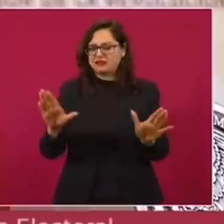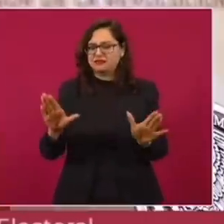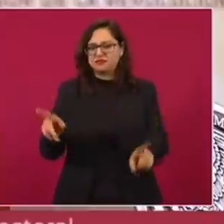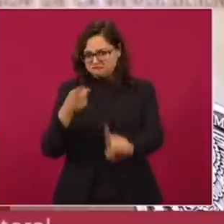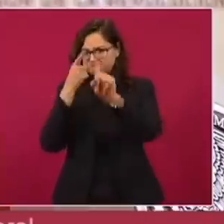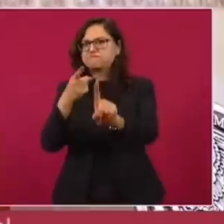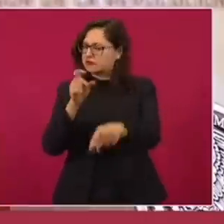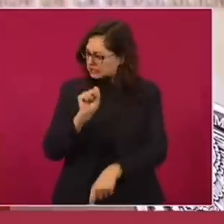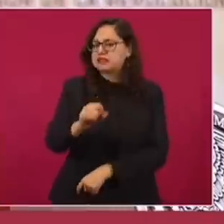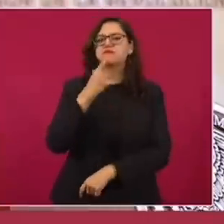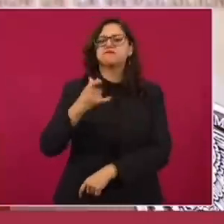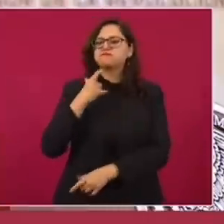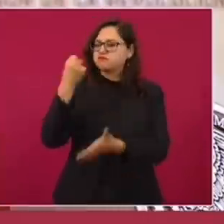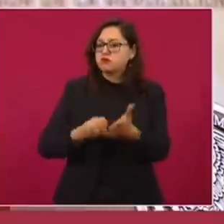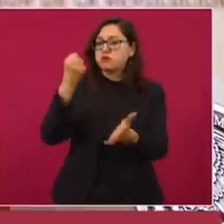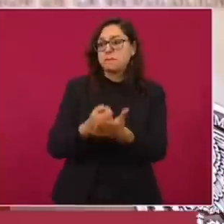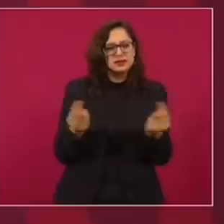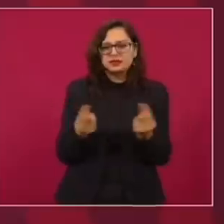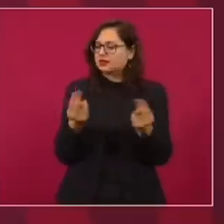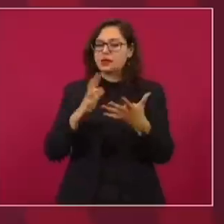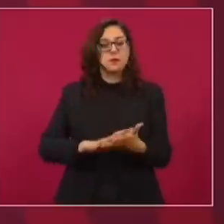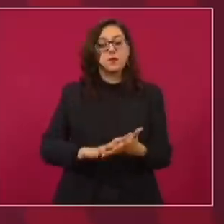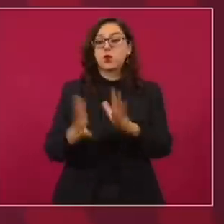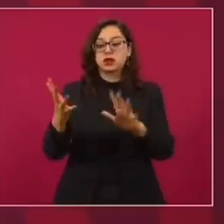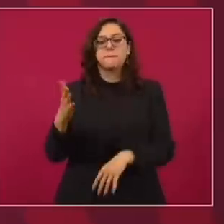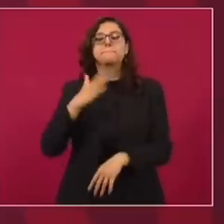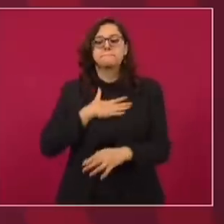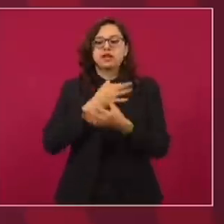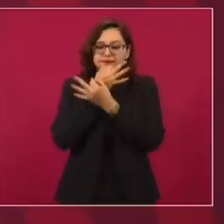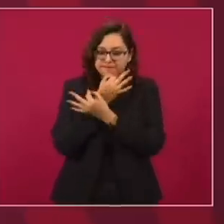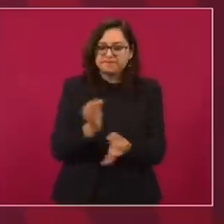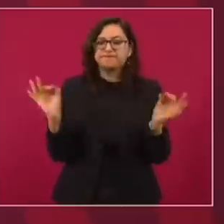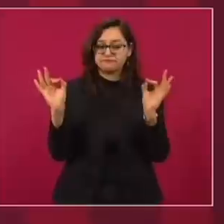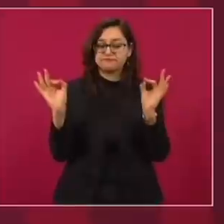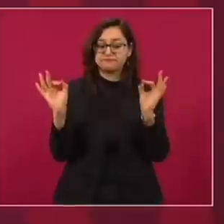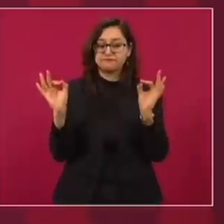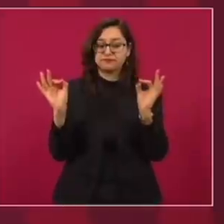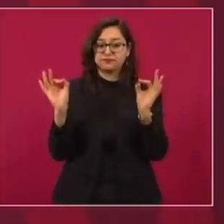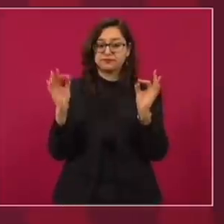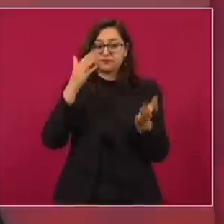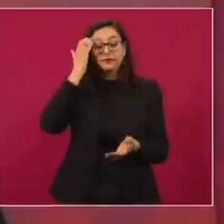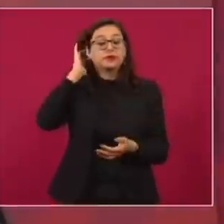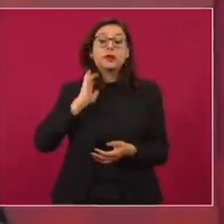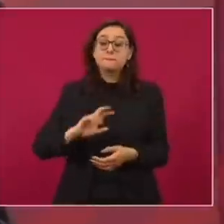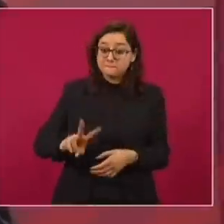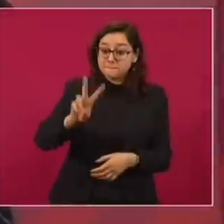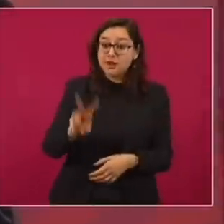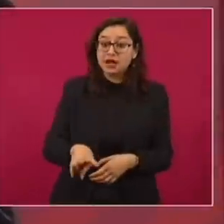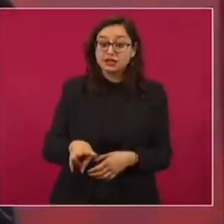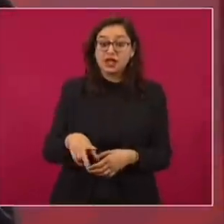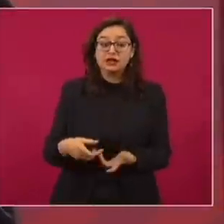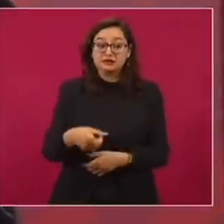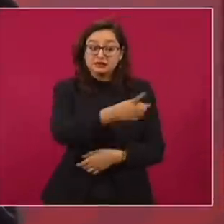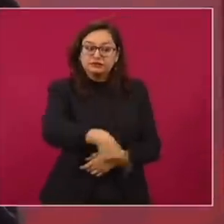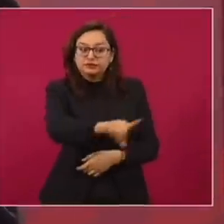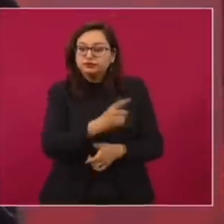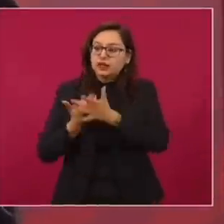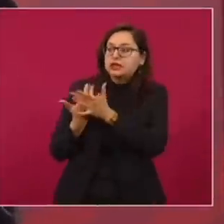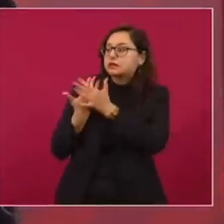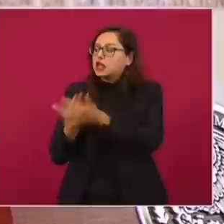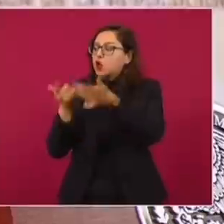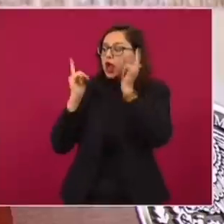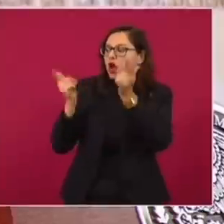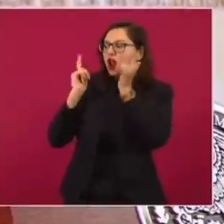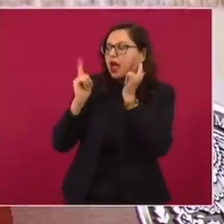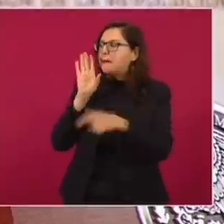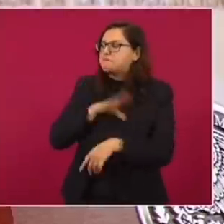Se puede luchar por los ideales, por los principios, sin violencia. Ese es mi mensaje. Y les digo que están como sopilotes. Ayer, lamentablemente, perdió la